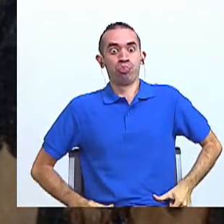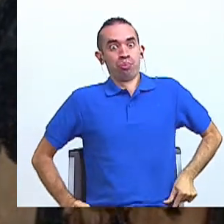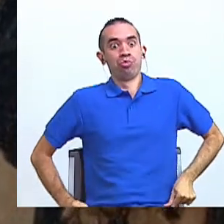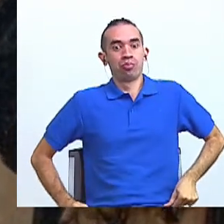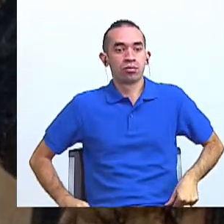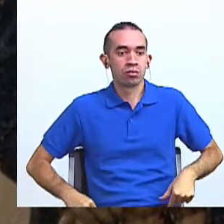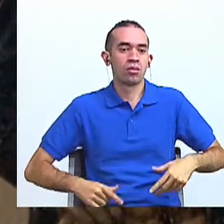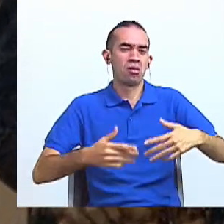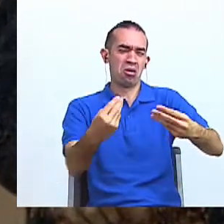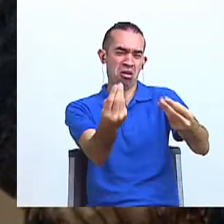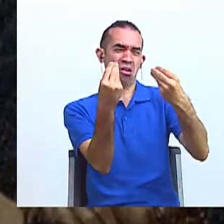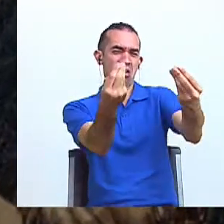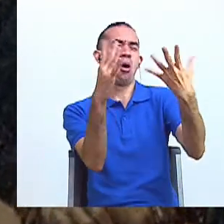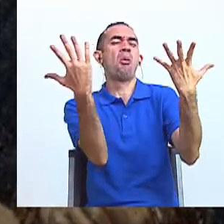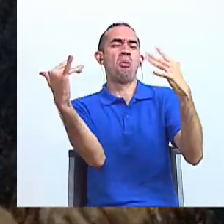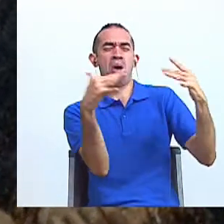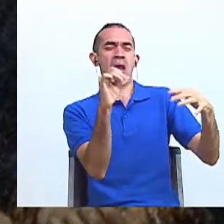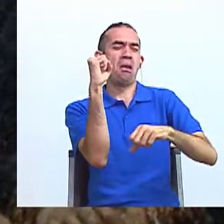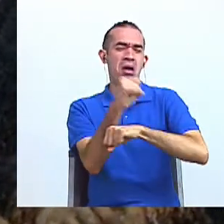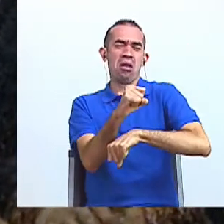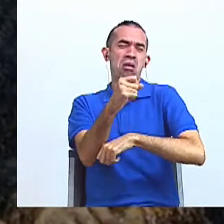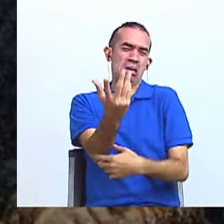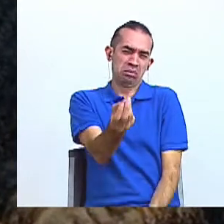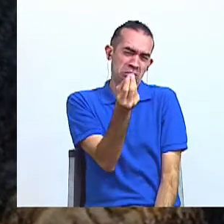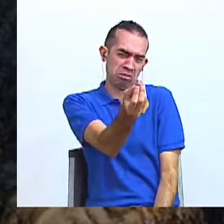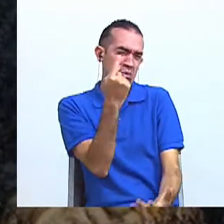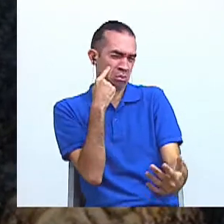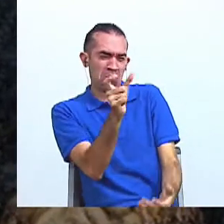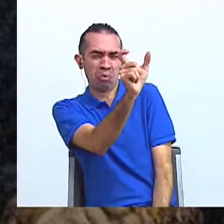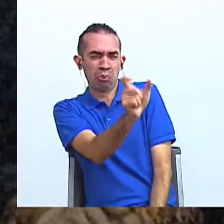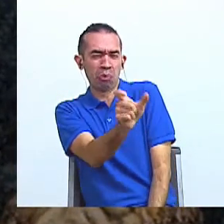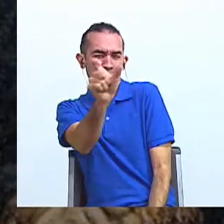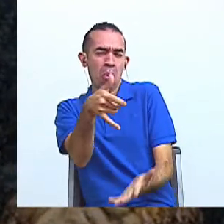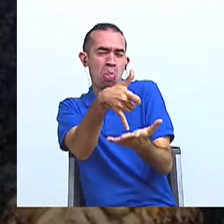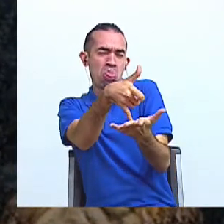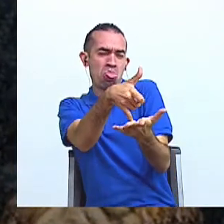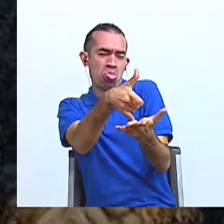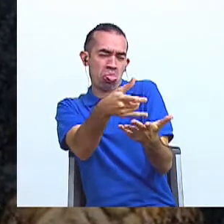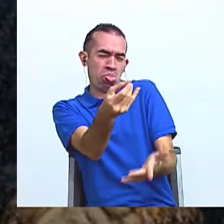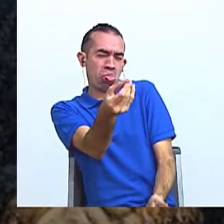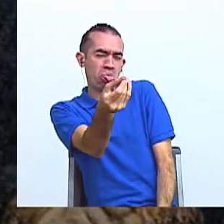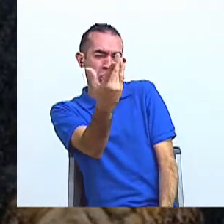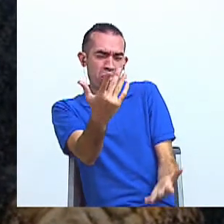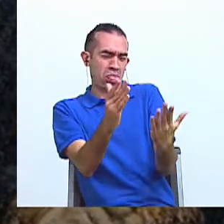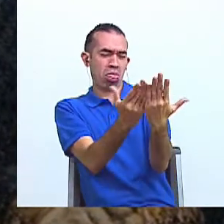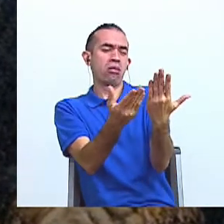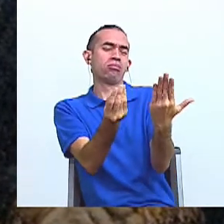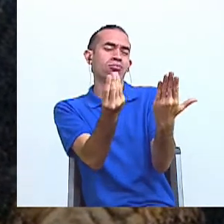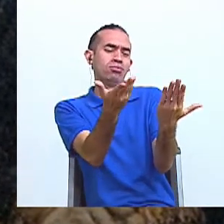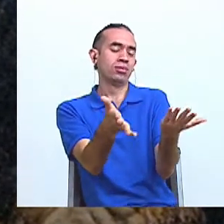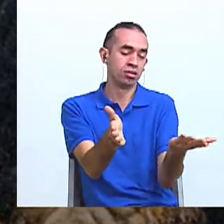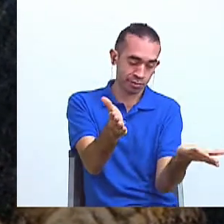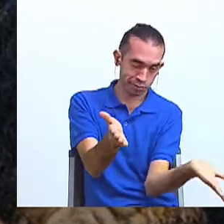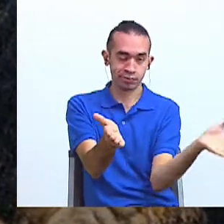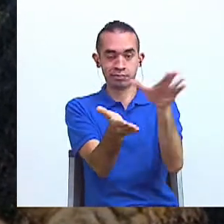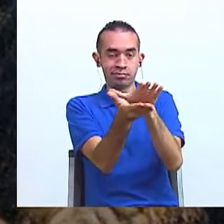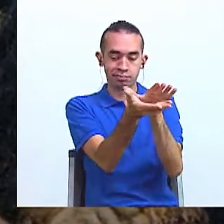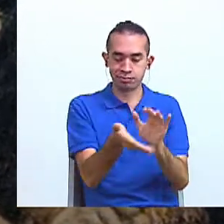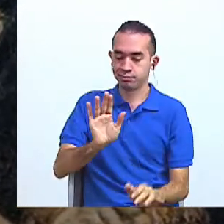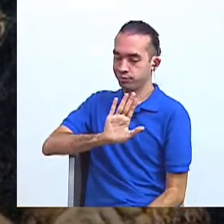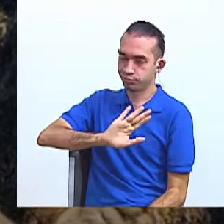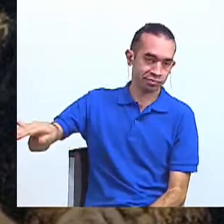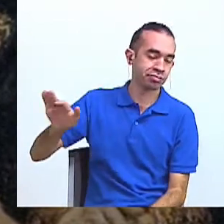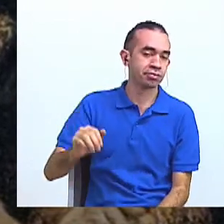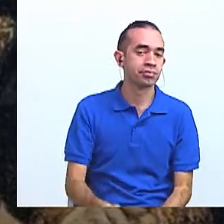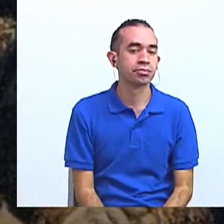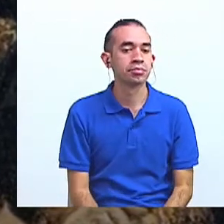fueran capaces de ganar batallas. Bastaba verlos para darse cuenta que de aquellos tipos no eran capaces de matar